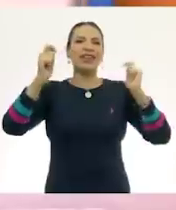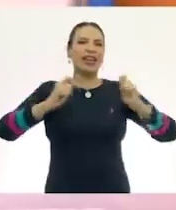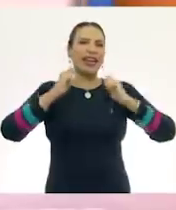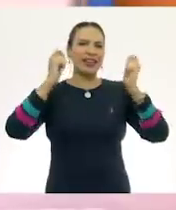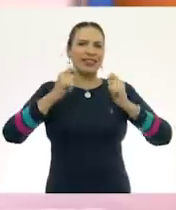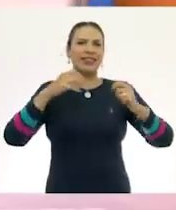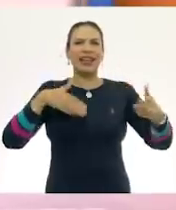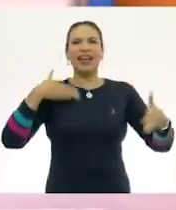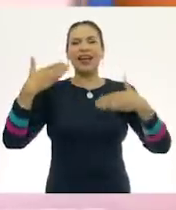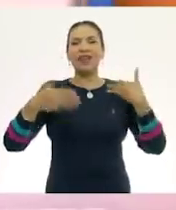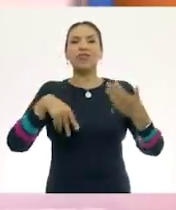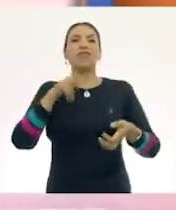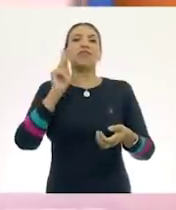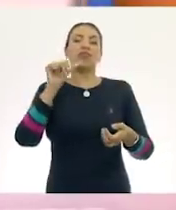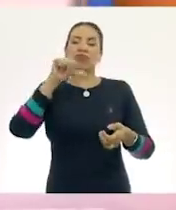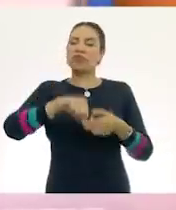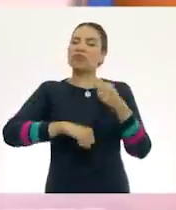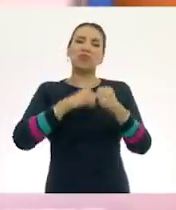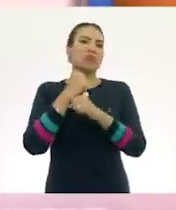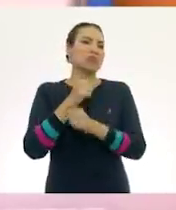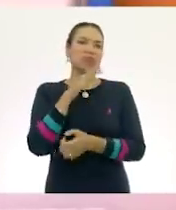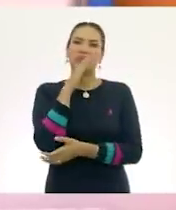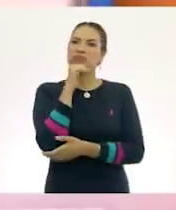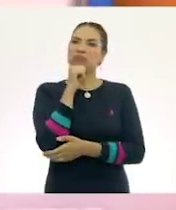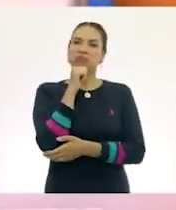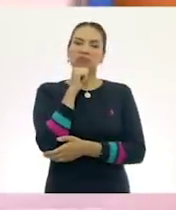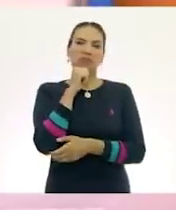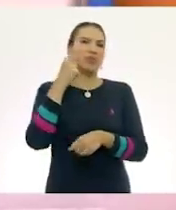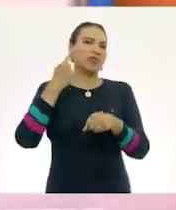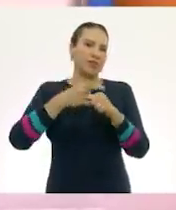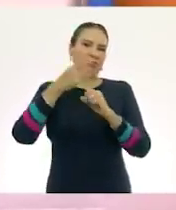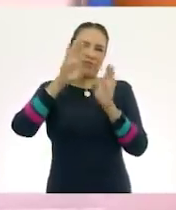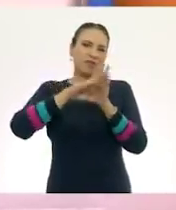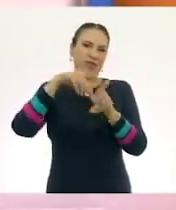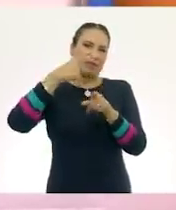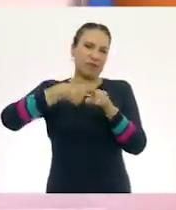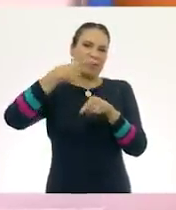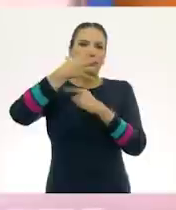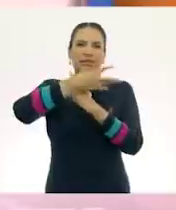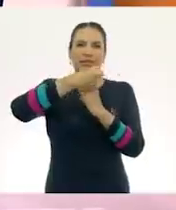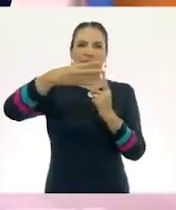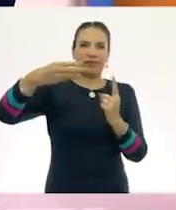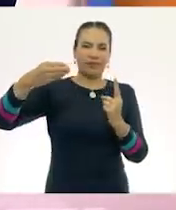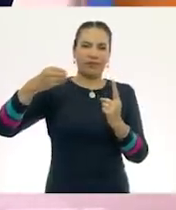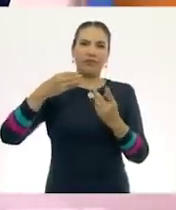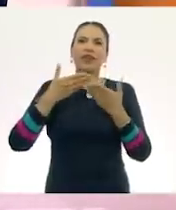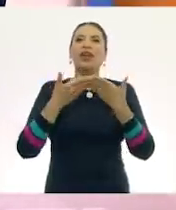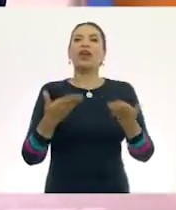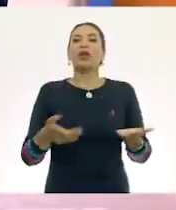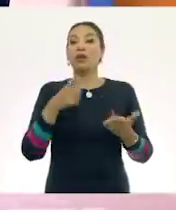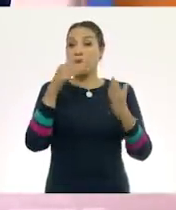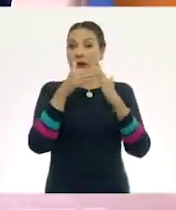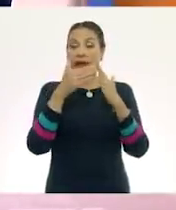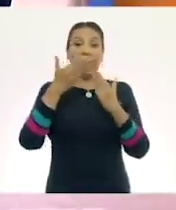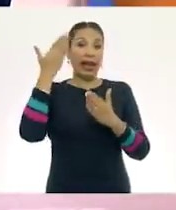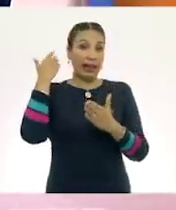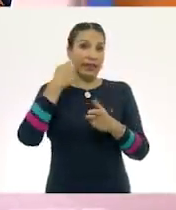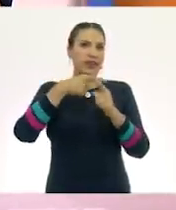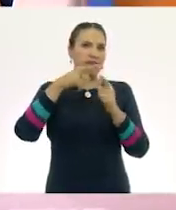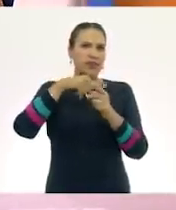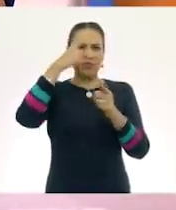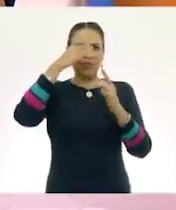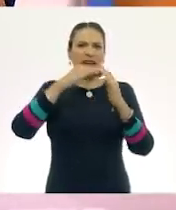fiestas. Pero pues este año no se pudo por la contingencia que tenemos actualmente. ¿Por tu casa se ponían algunos